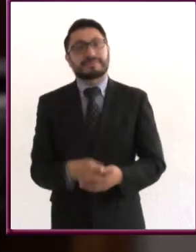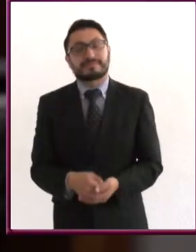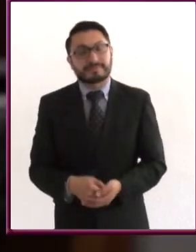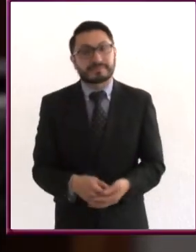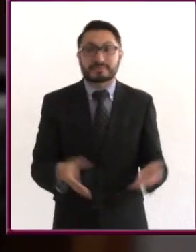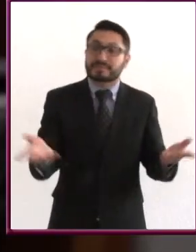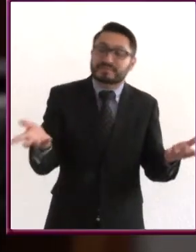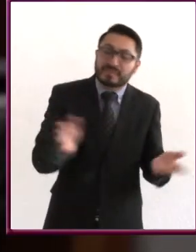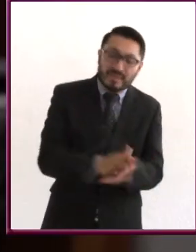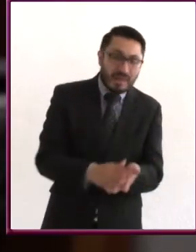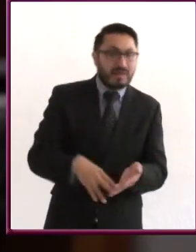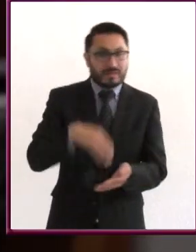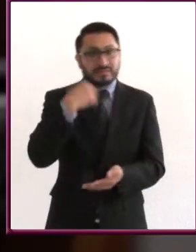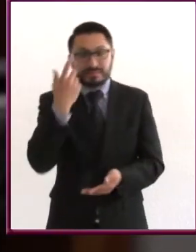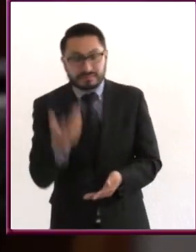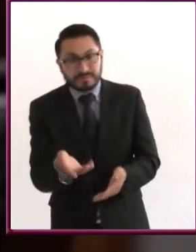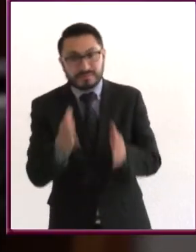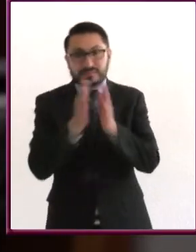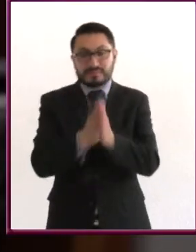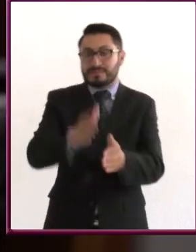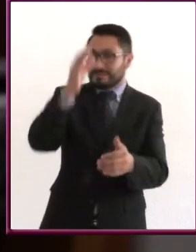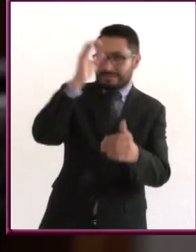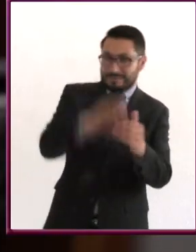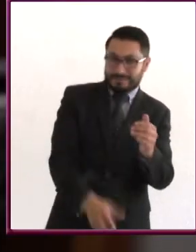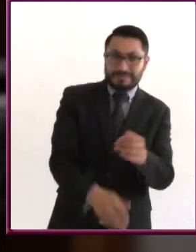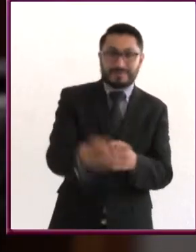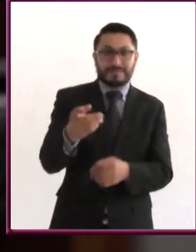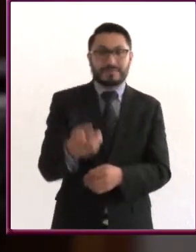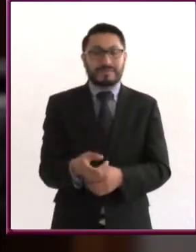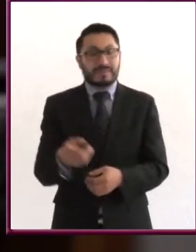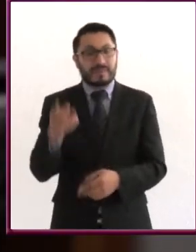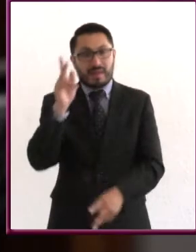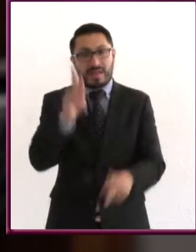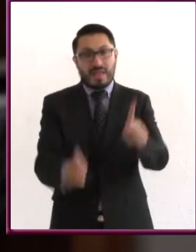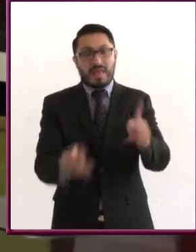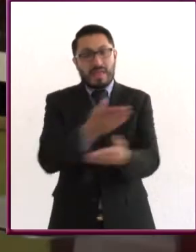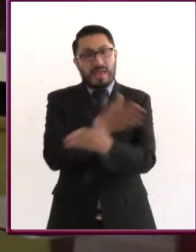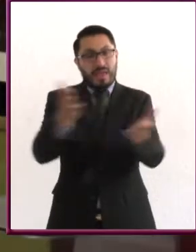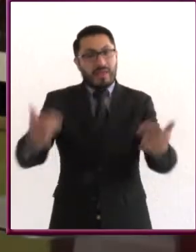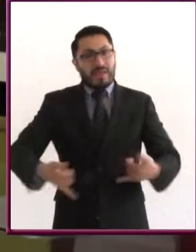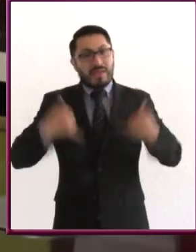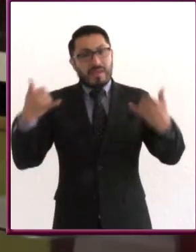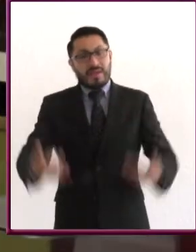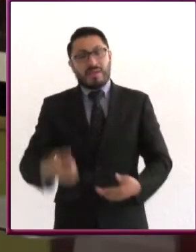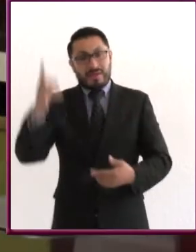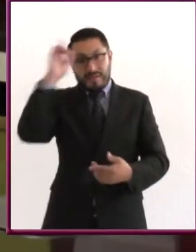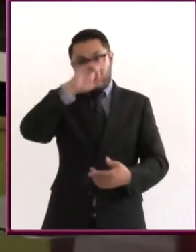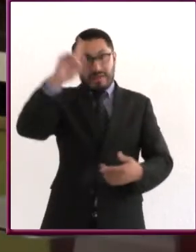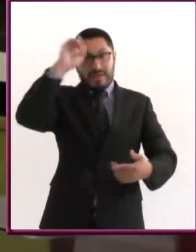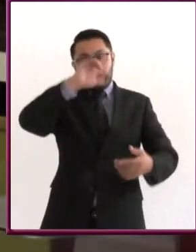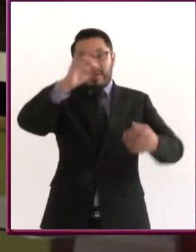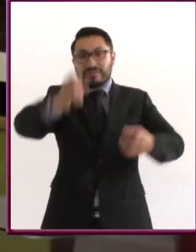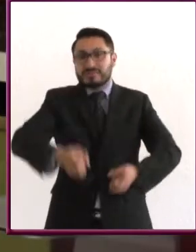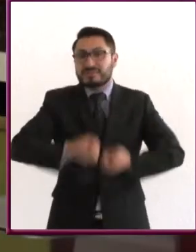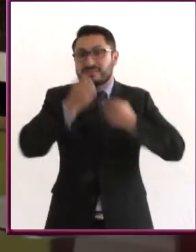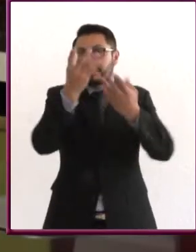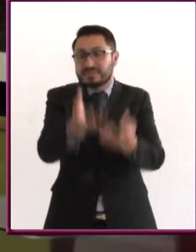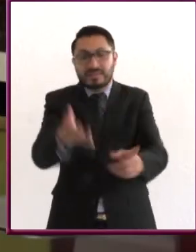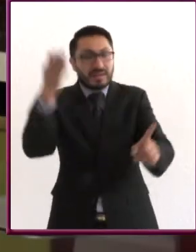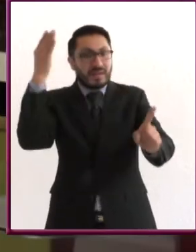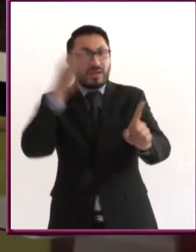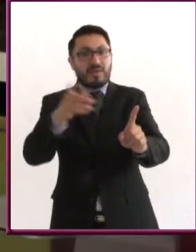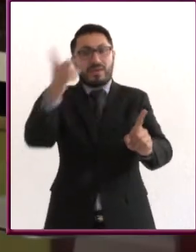Jasmine, me gustaría que para finalizar le hablaras a nuestros jóvenes y les dieras un consejo para empezar